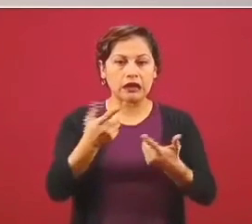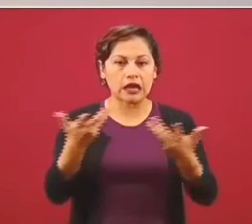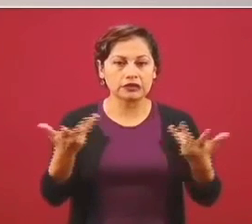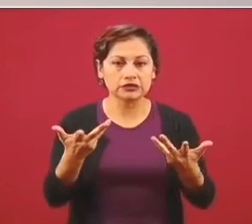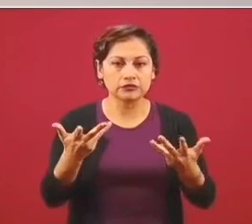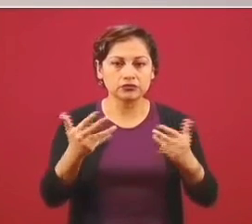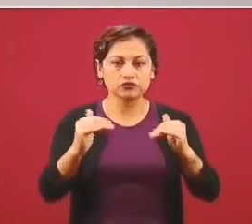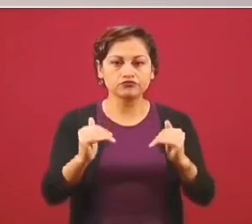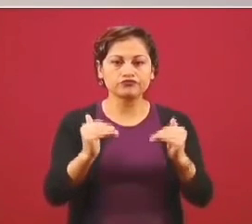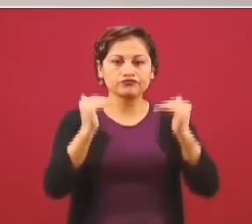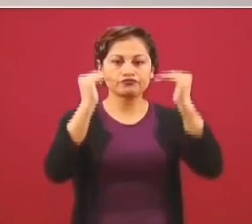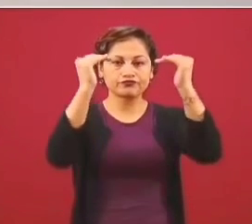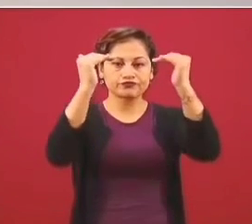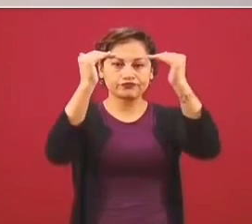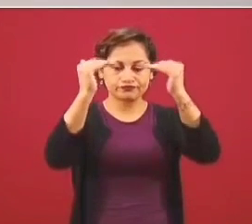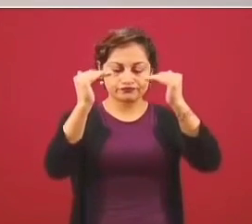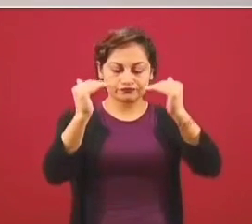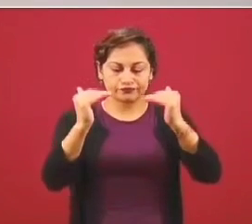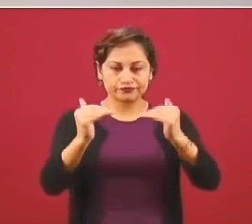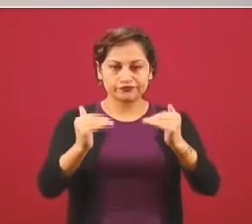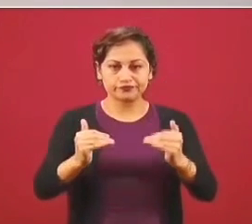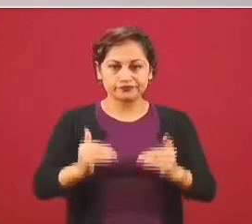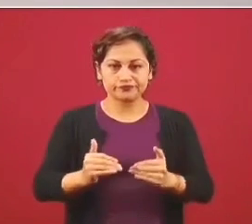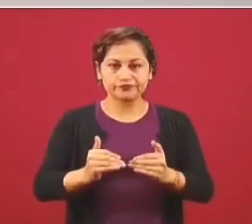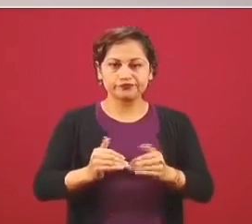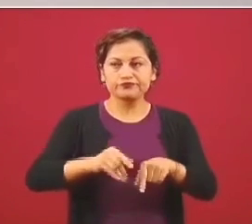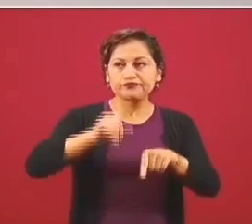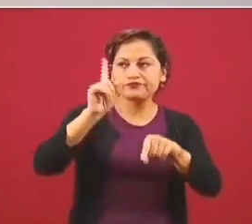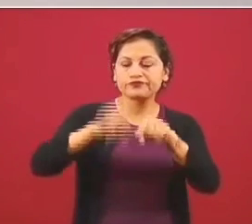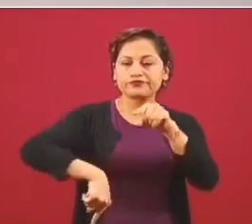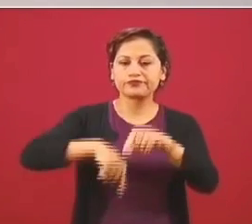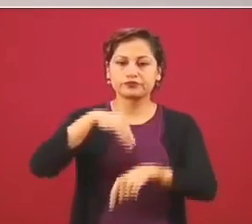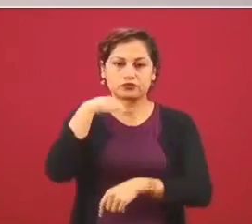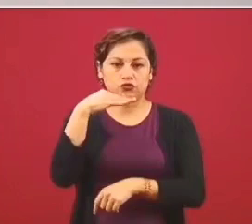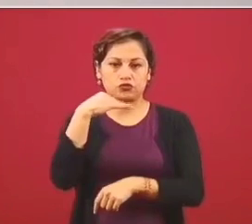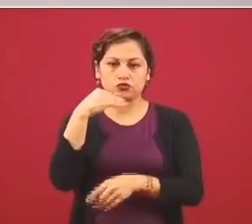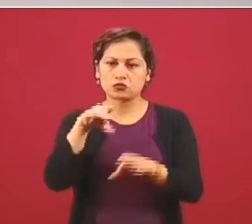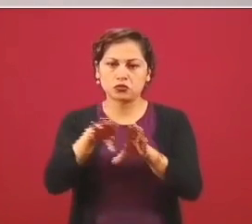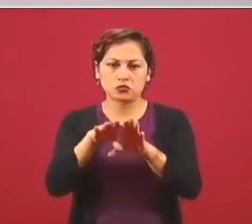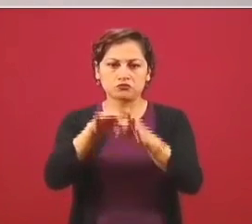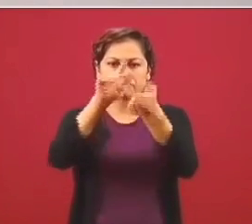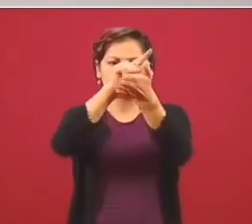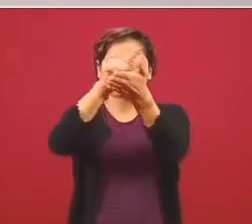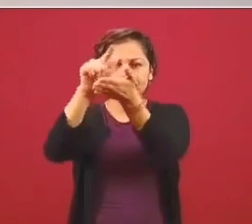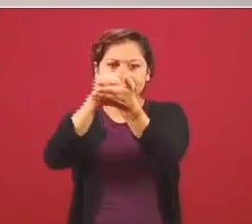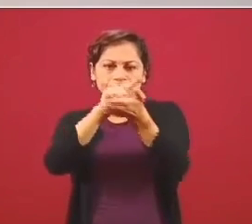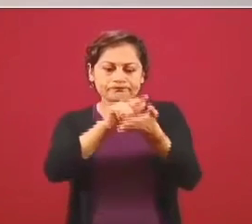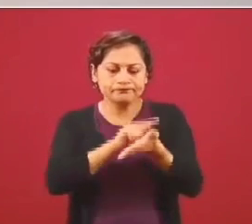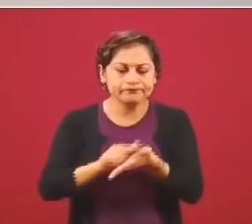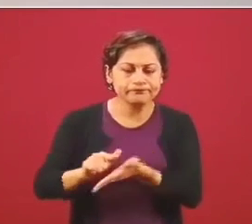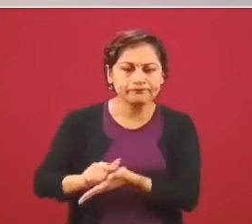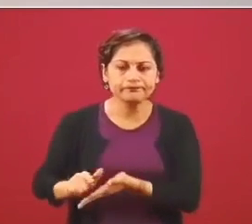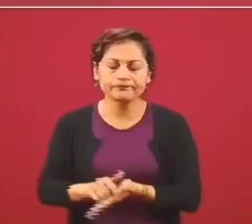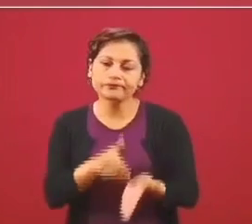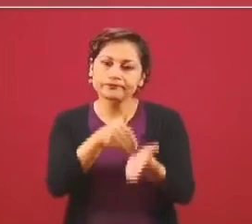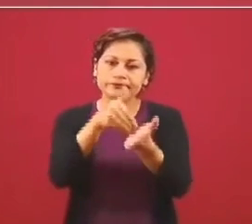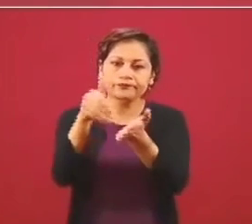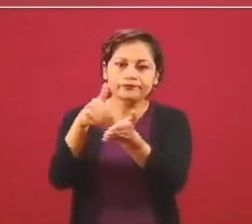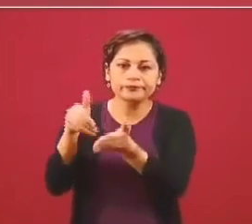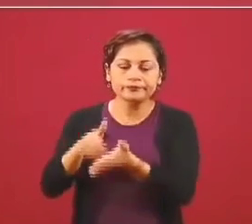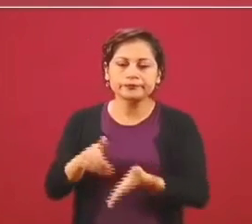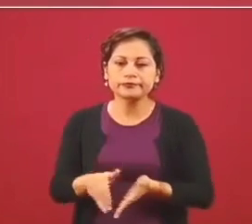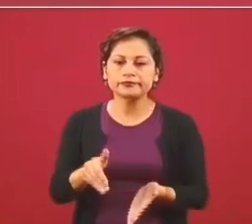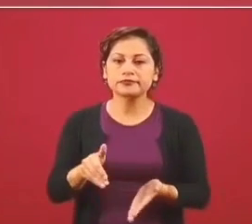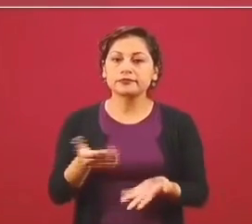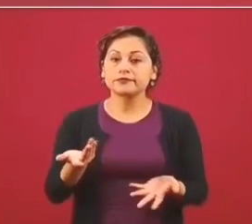Esto lleva tiempo porque además siguen habiendo